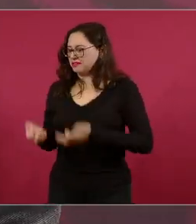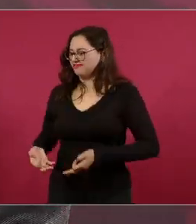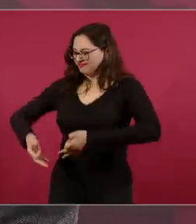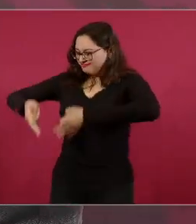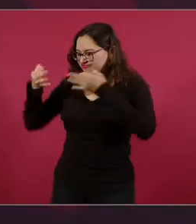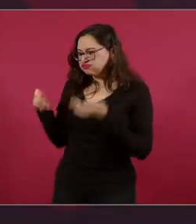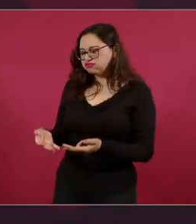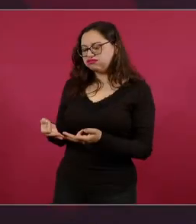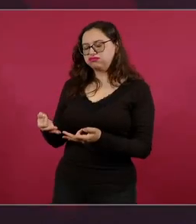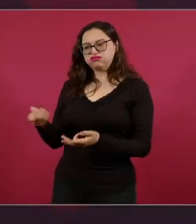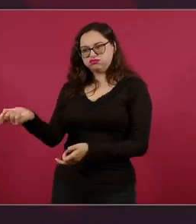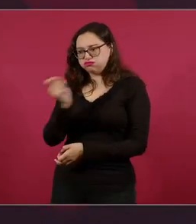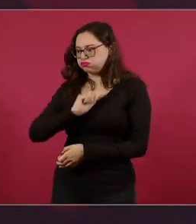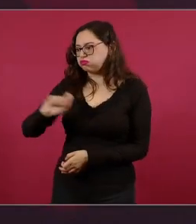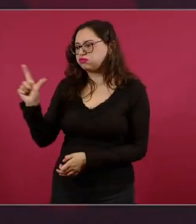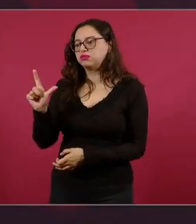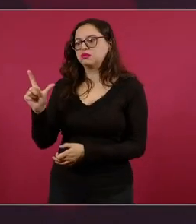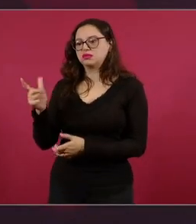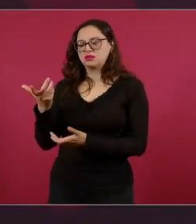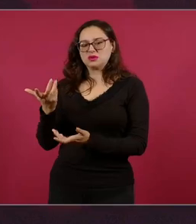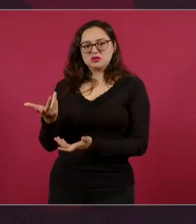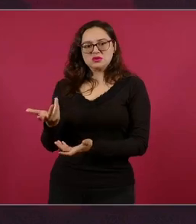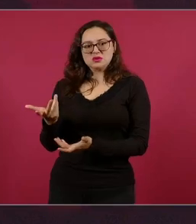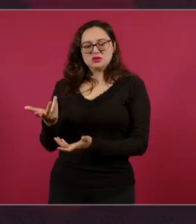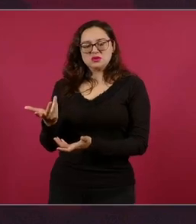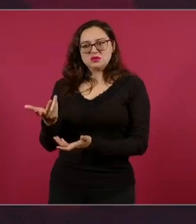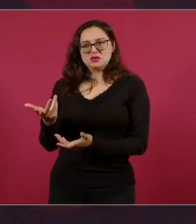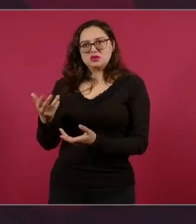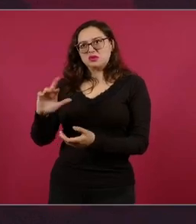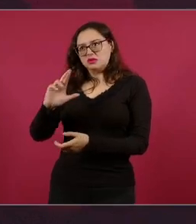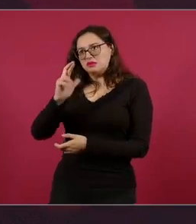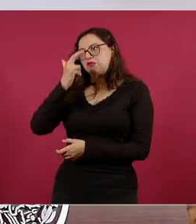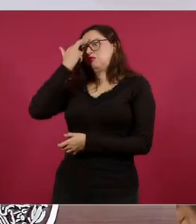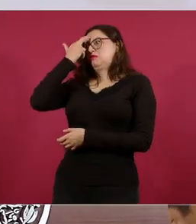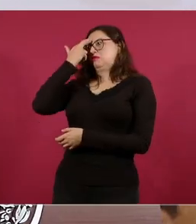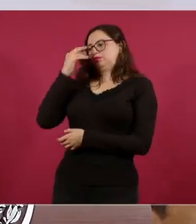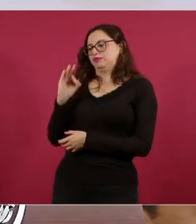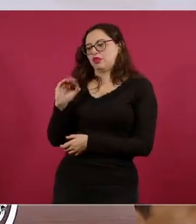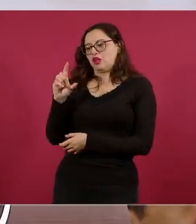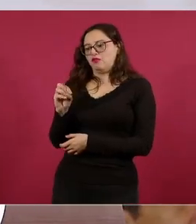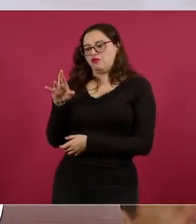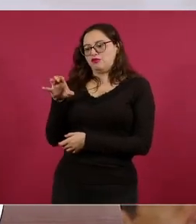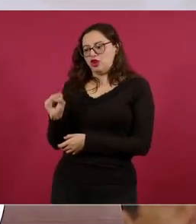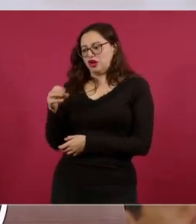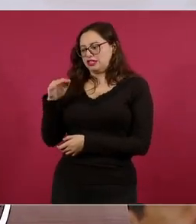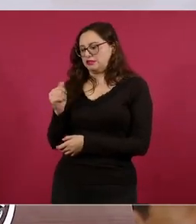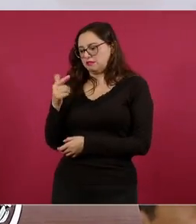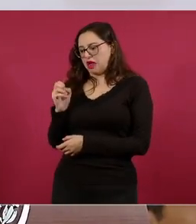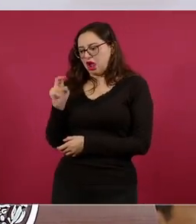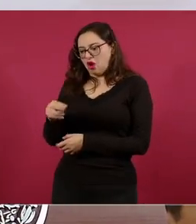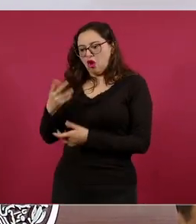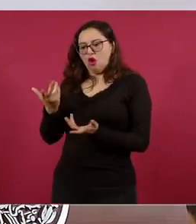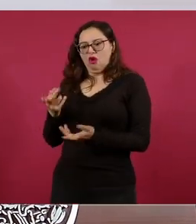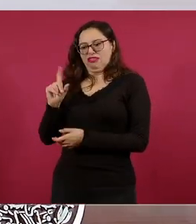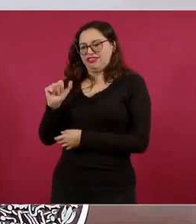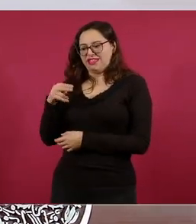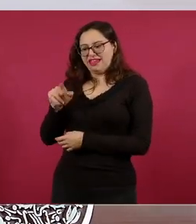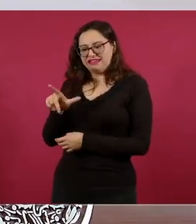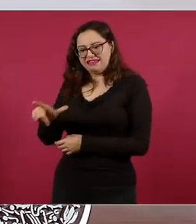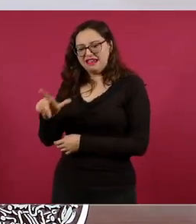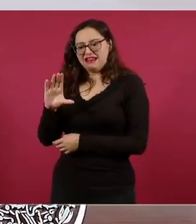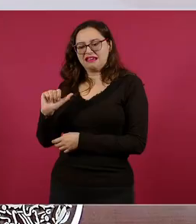la profesión de los Flores Magón antes de Zarco, de Daniel Cabrera,